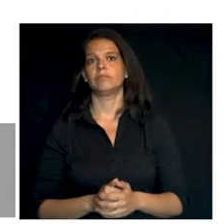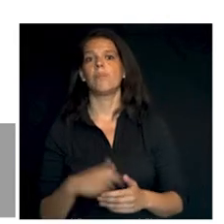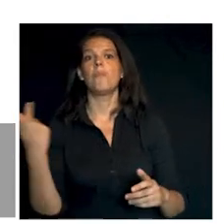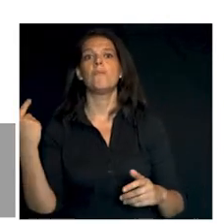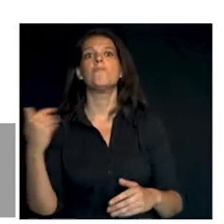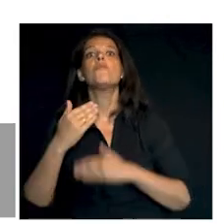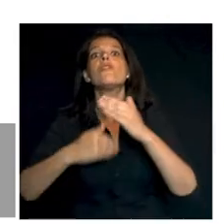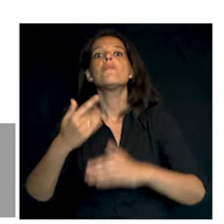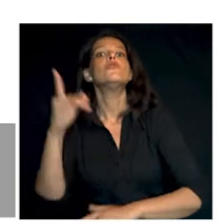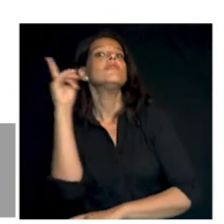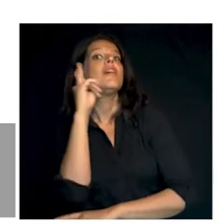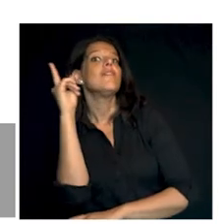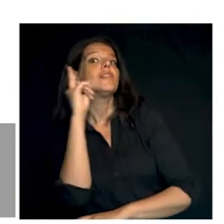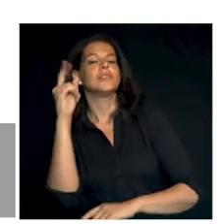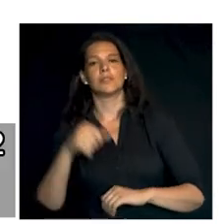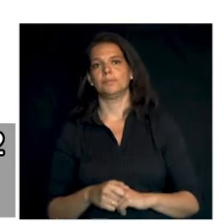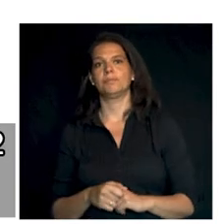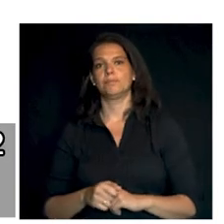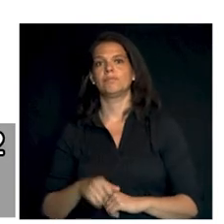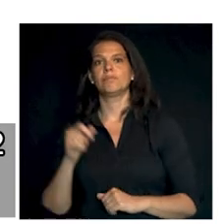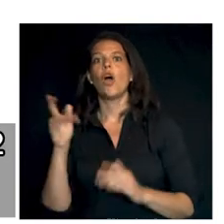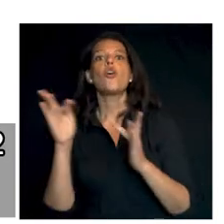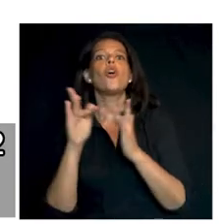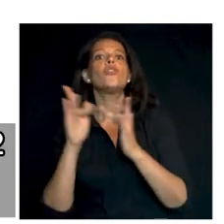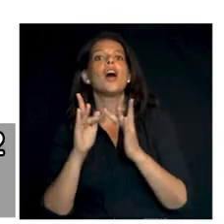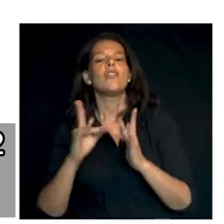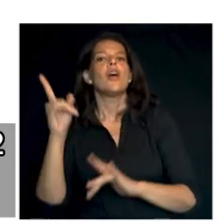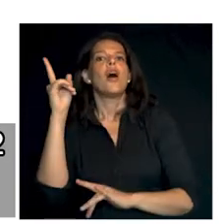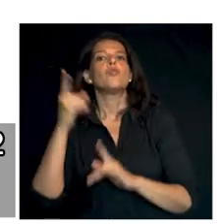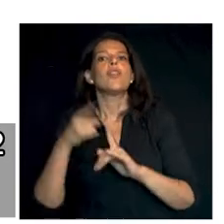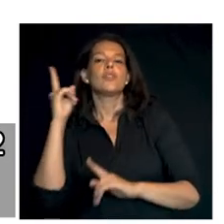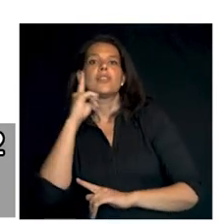Procedimiento telefónico. Contactar con el